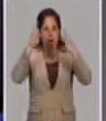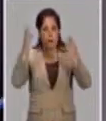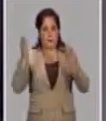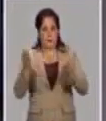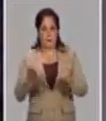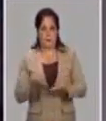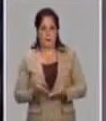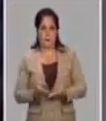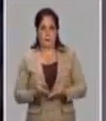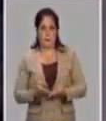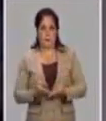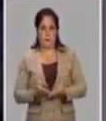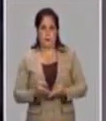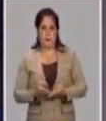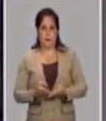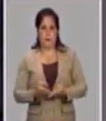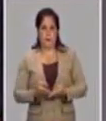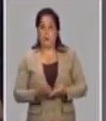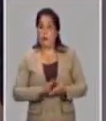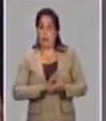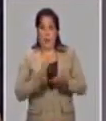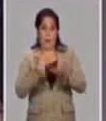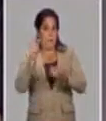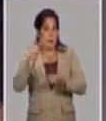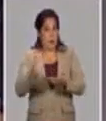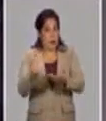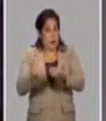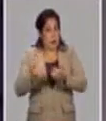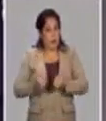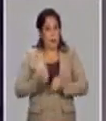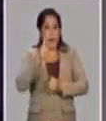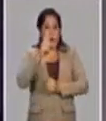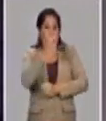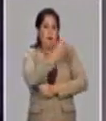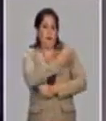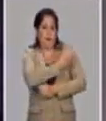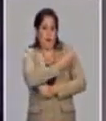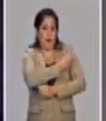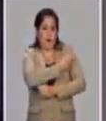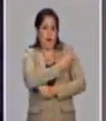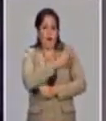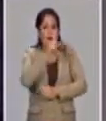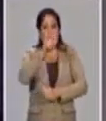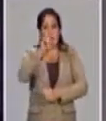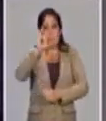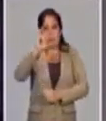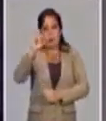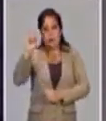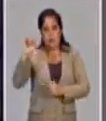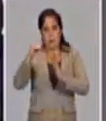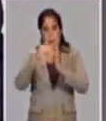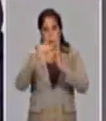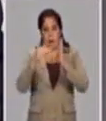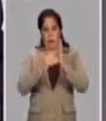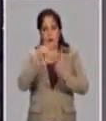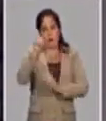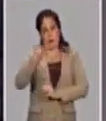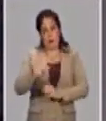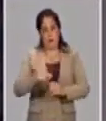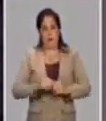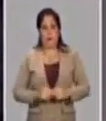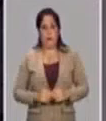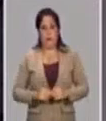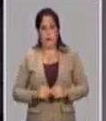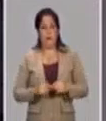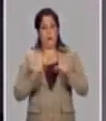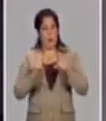globalmente. Han recibido al menos una dosis de vacunas, 166 millones de